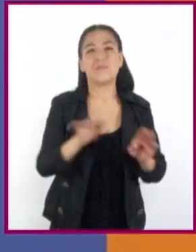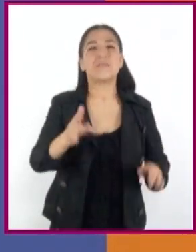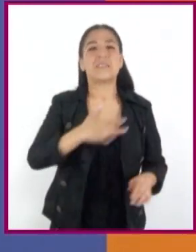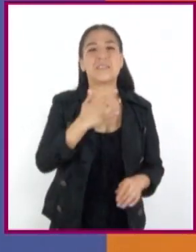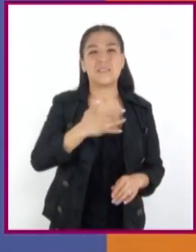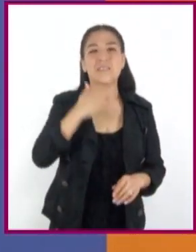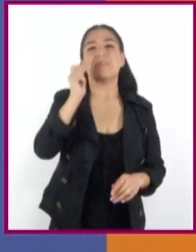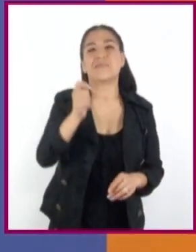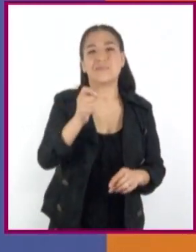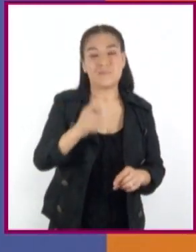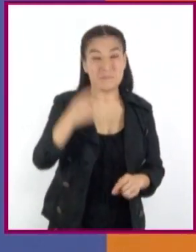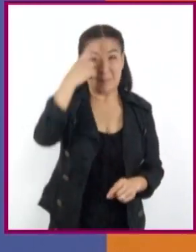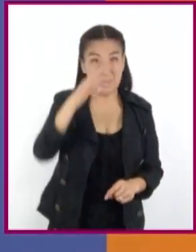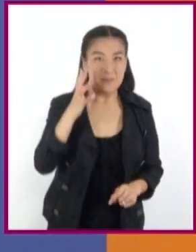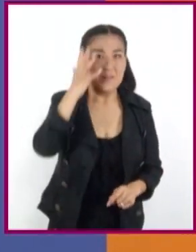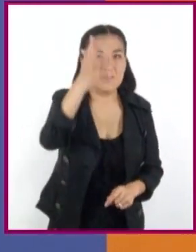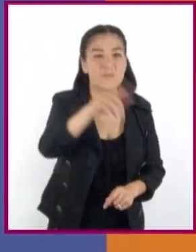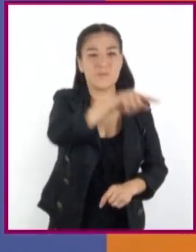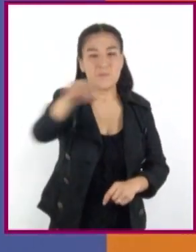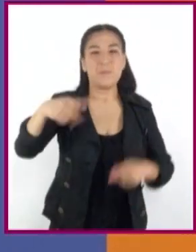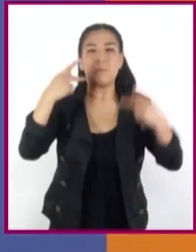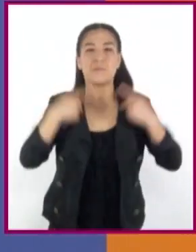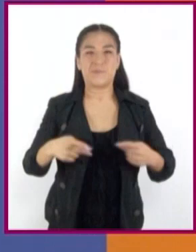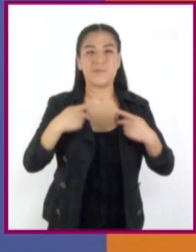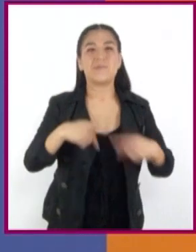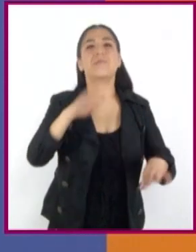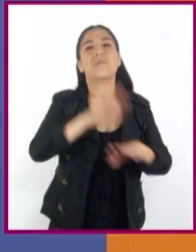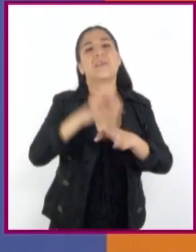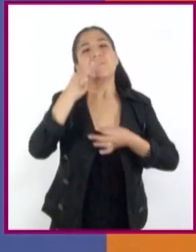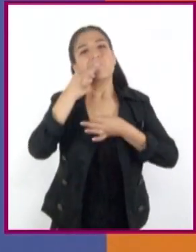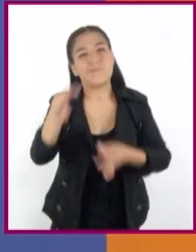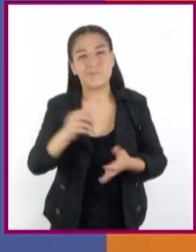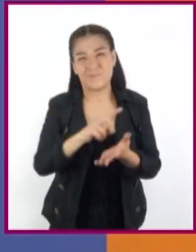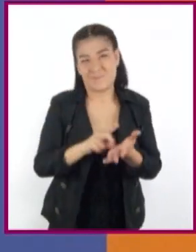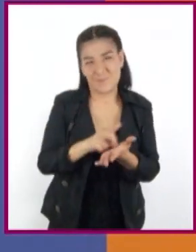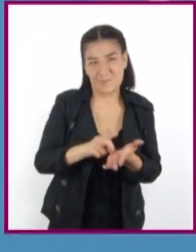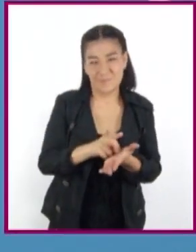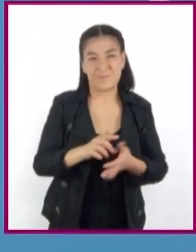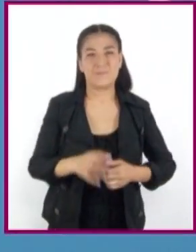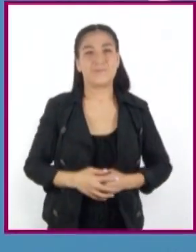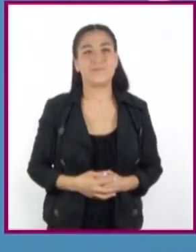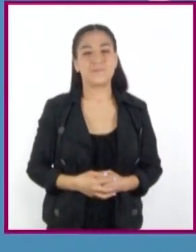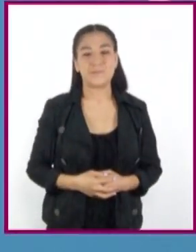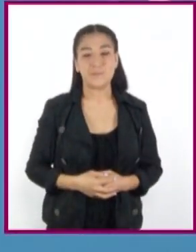pueden influir para que las personas sean vulnerables a algún tipo de adicción.